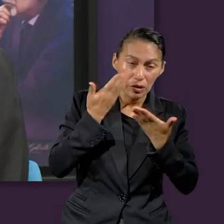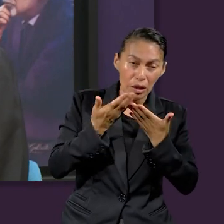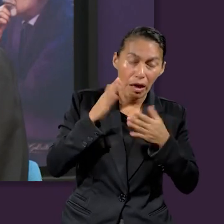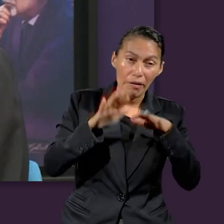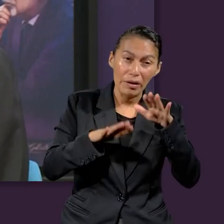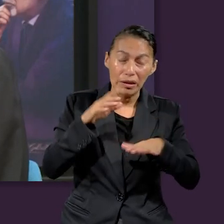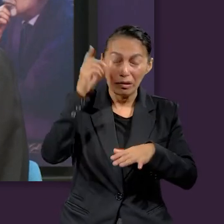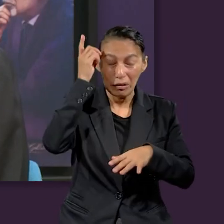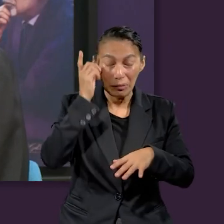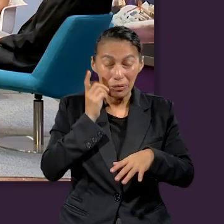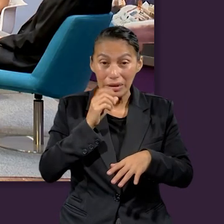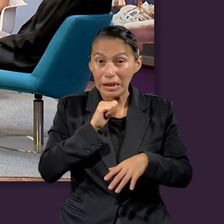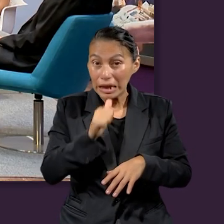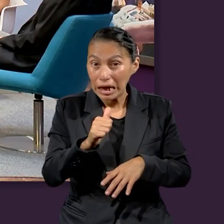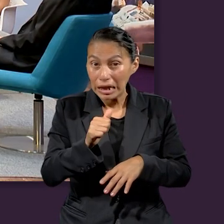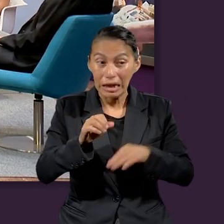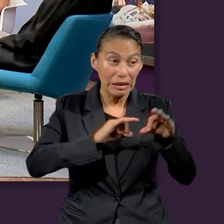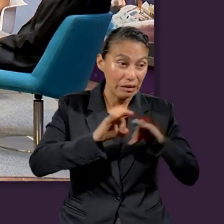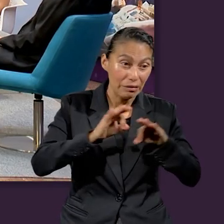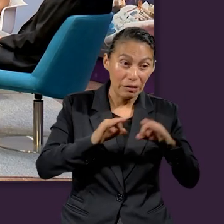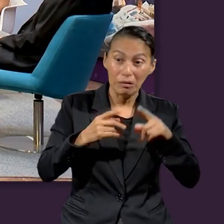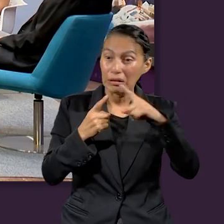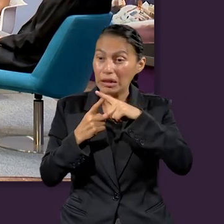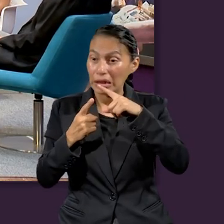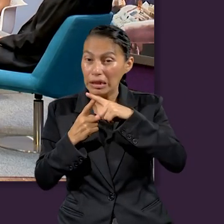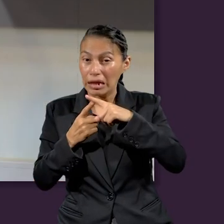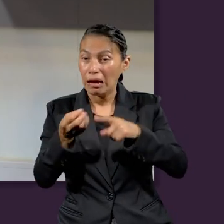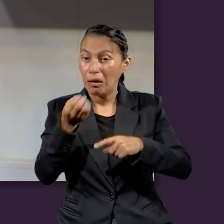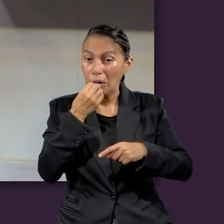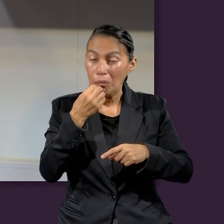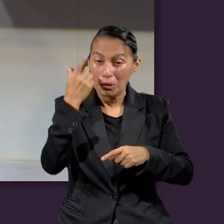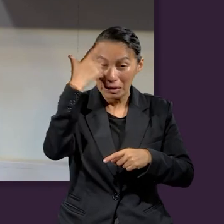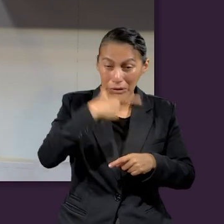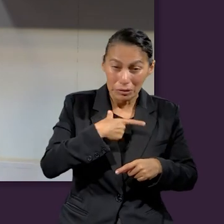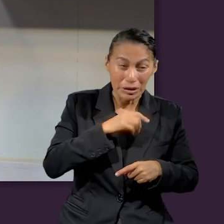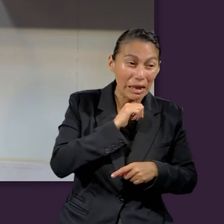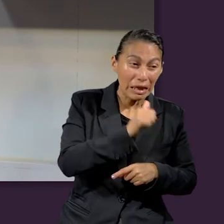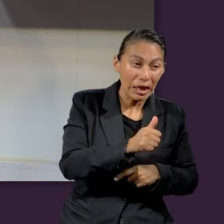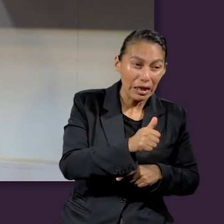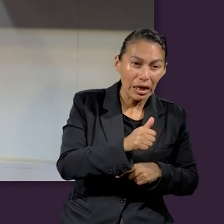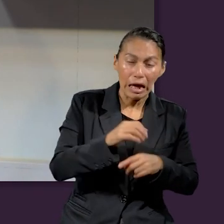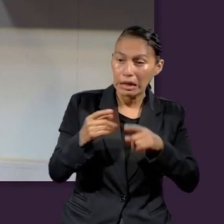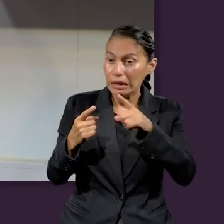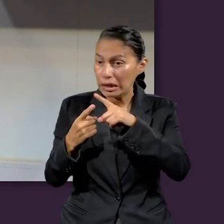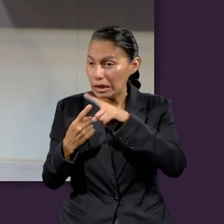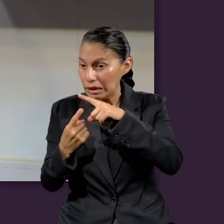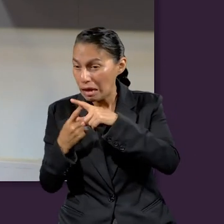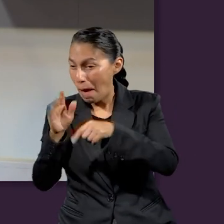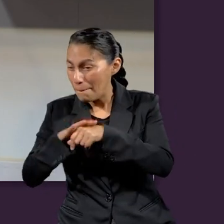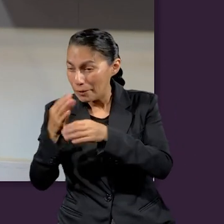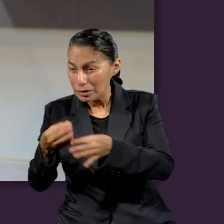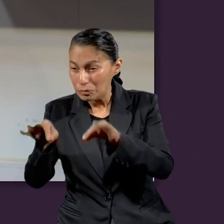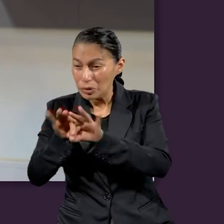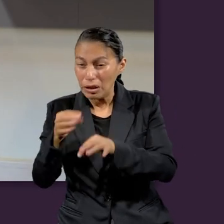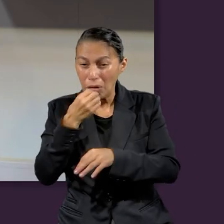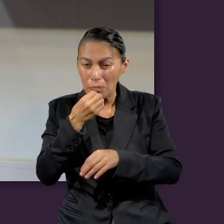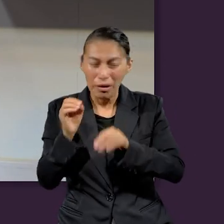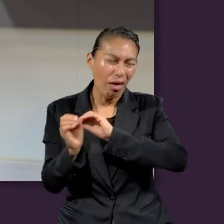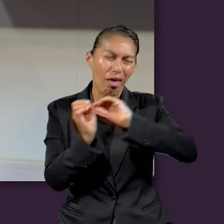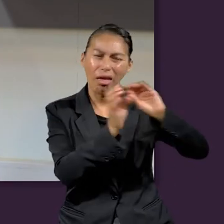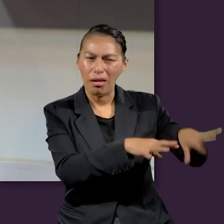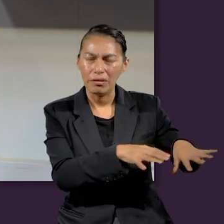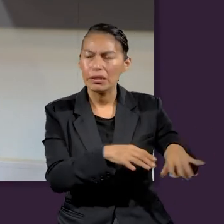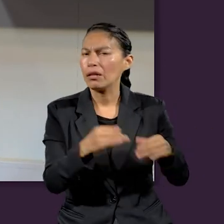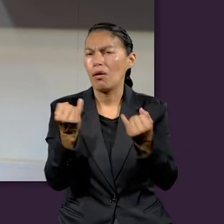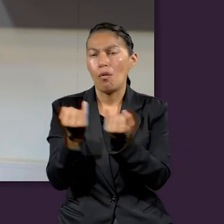que había noches que uno no dormía y ni cenaba porque había que entregar el trabajo y el trabajo era más importante que comer. Entonces era en este sentido el